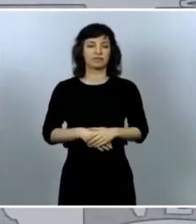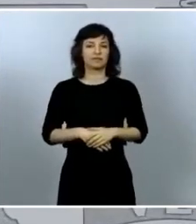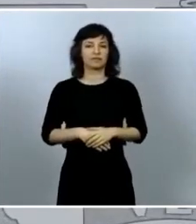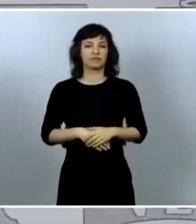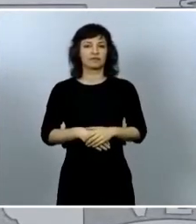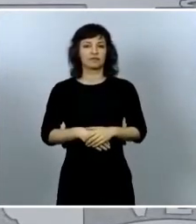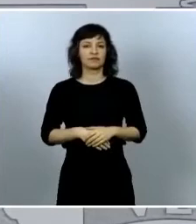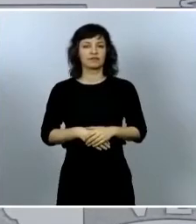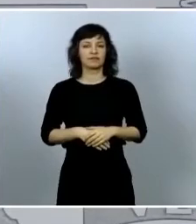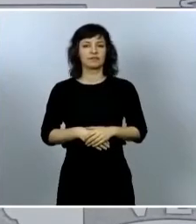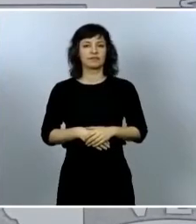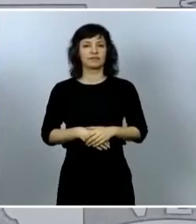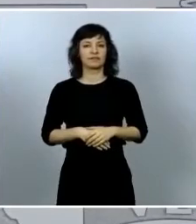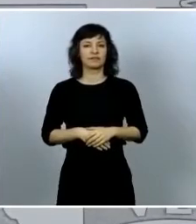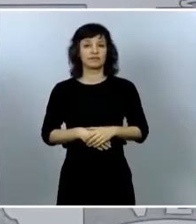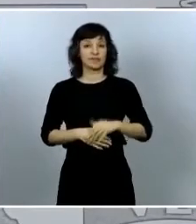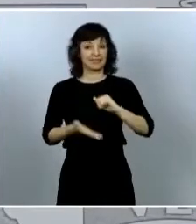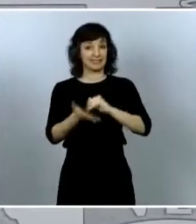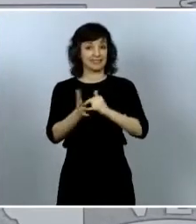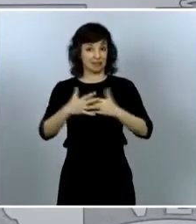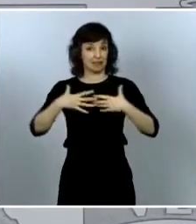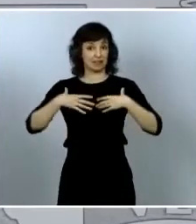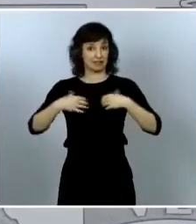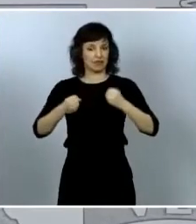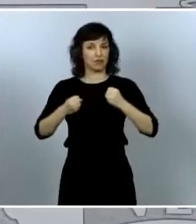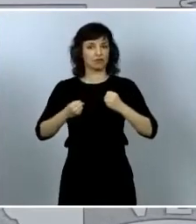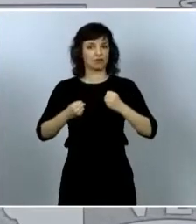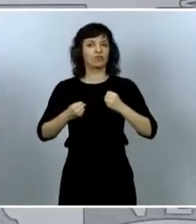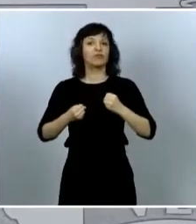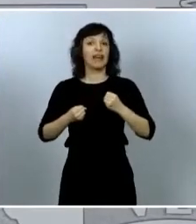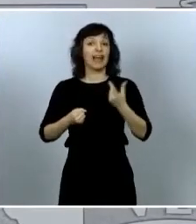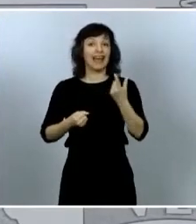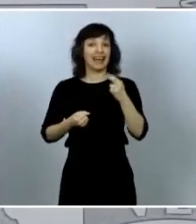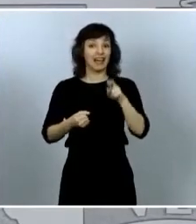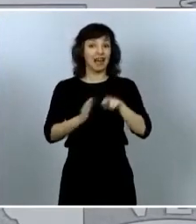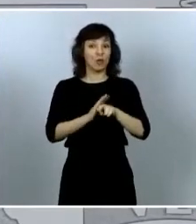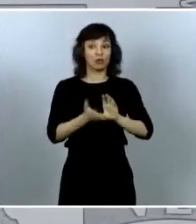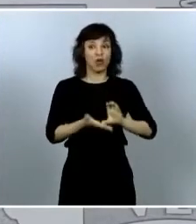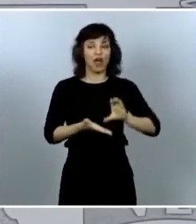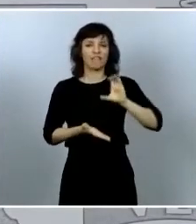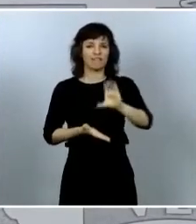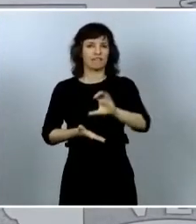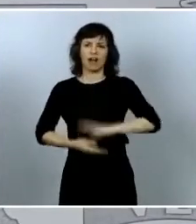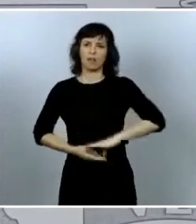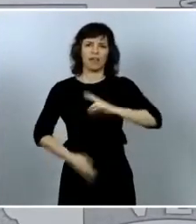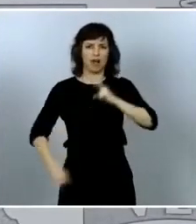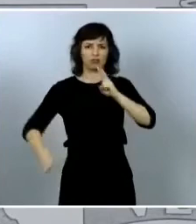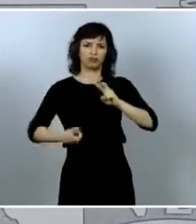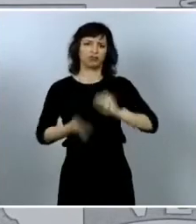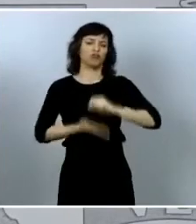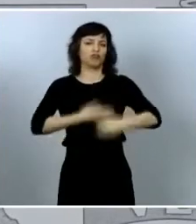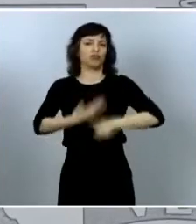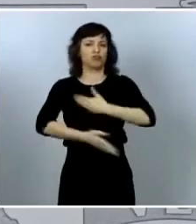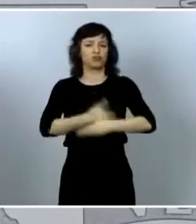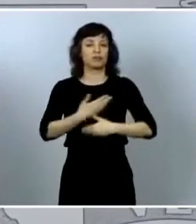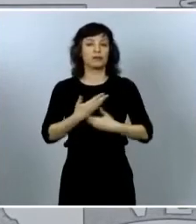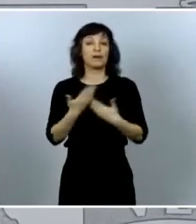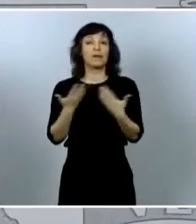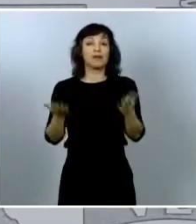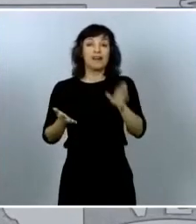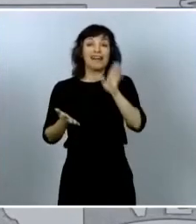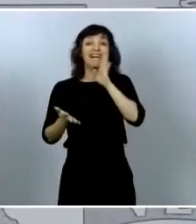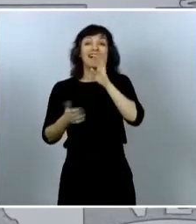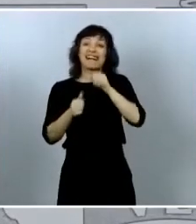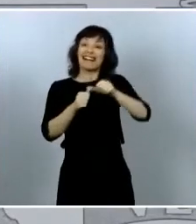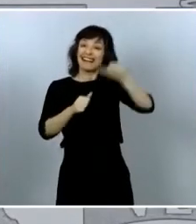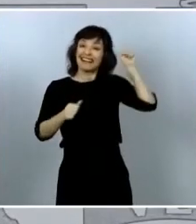inmediata del sistema en cuanto se le inyectan recursos pero hemos comprobado también las heridas que dejaron los recortes practicados en fechas